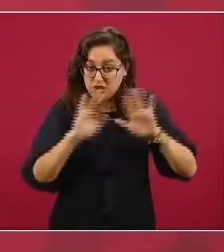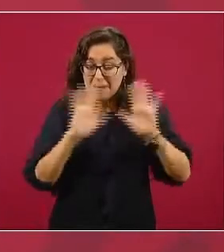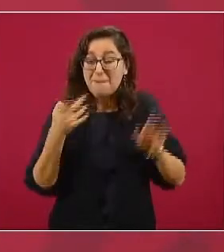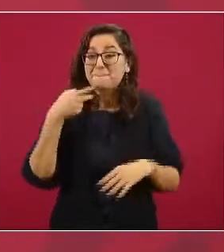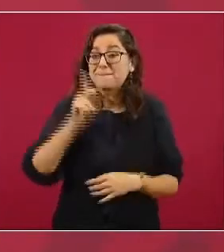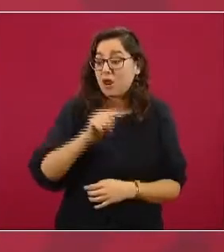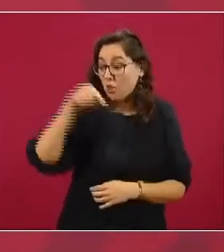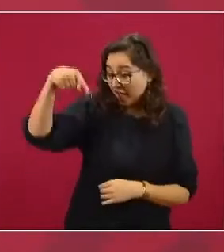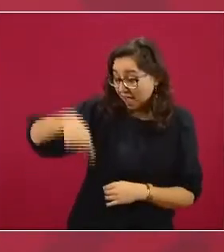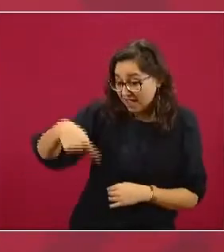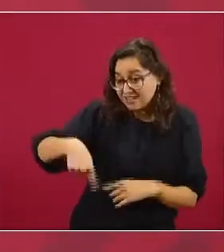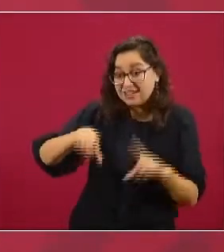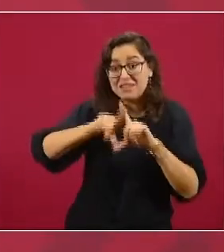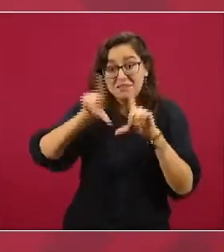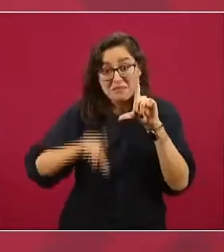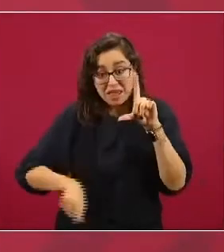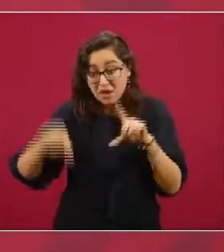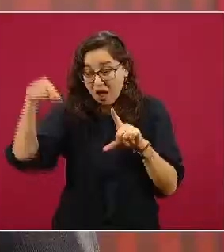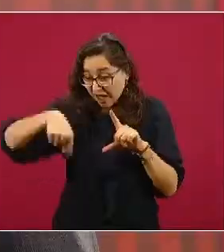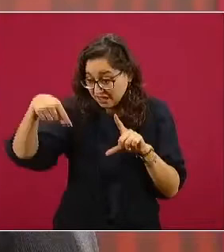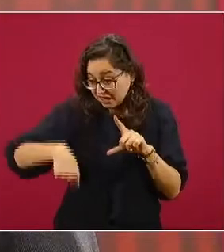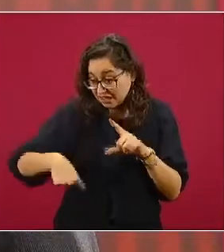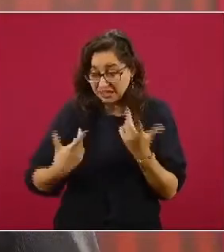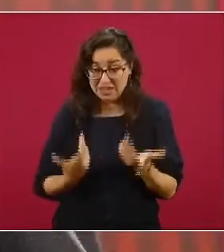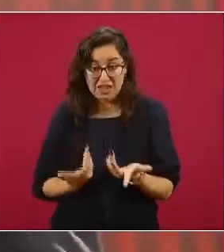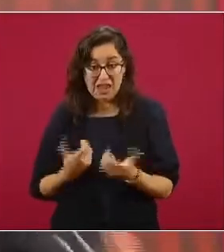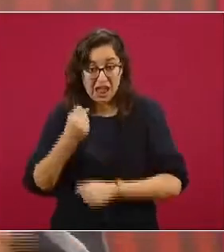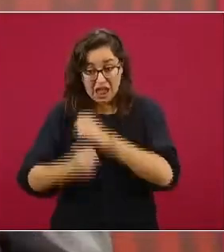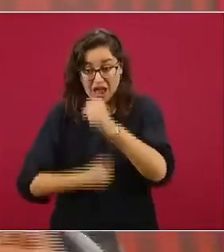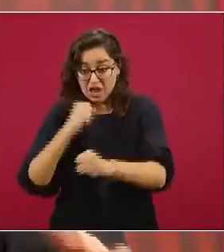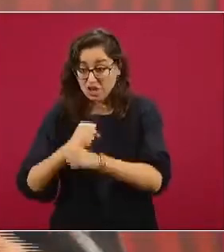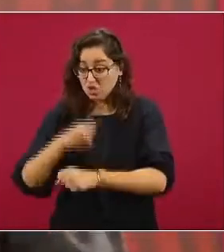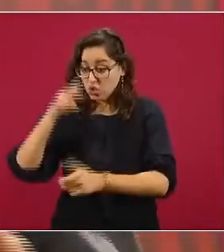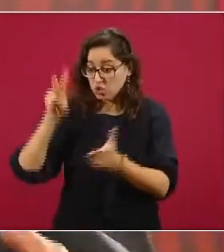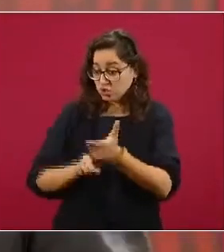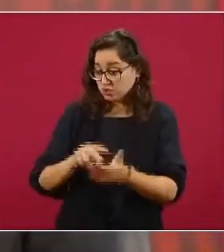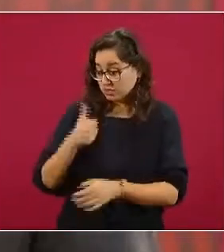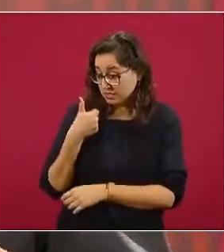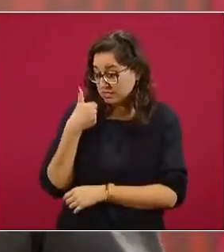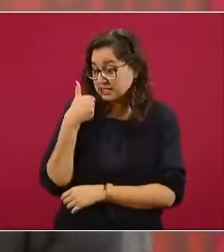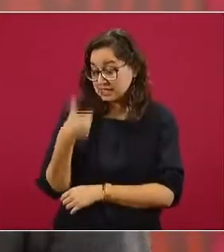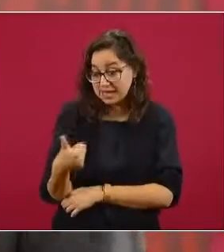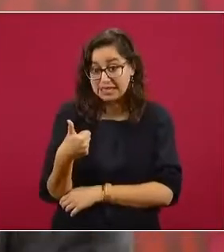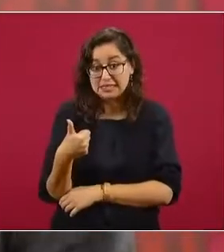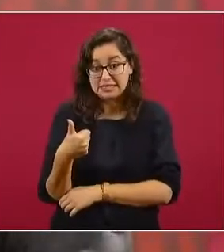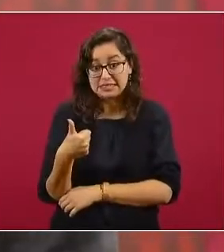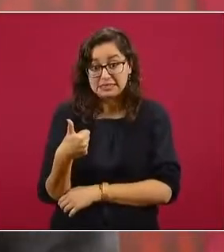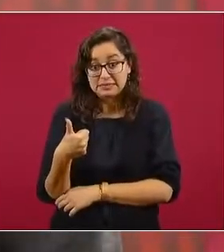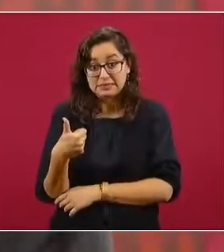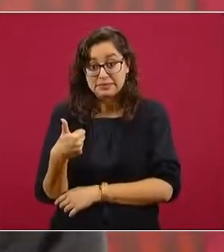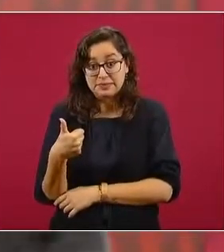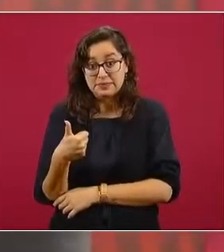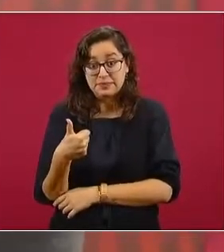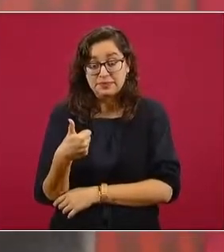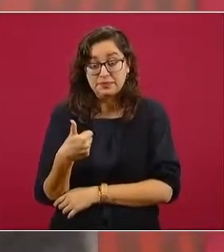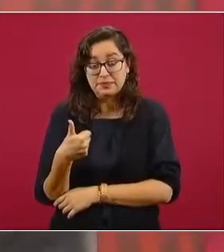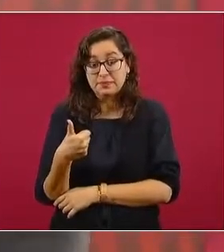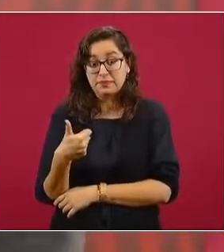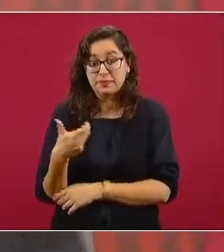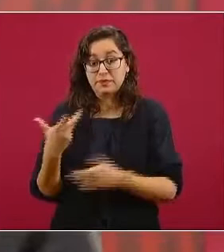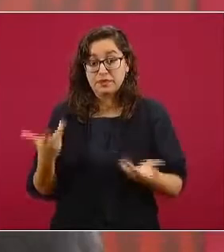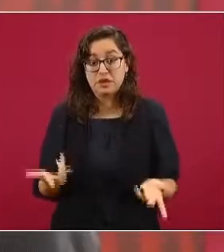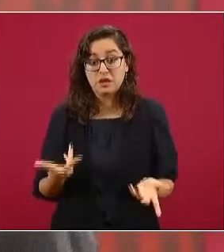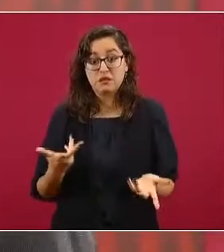recuerdo, en el 2006, también por la política de los